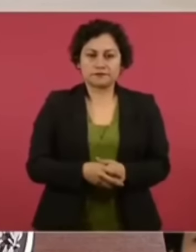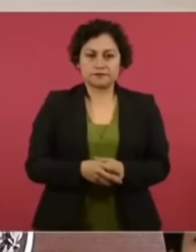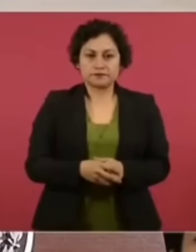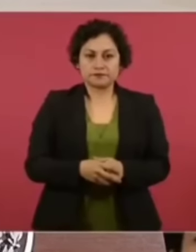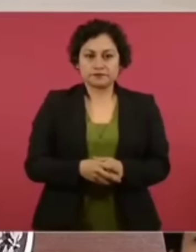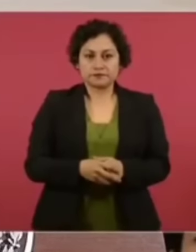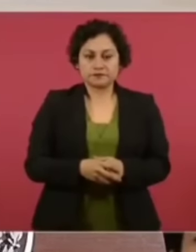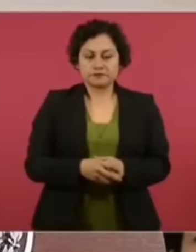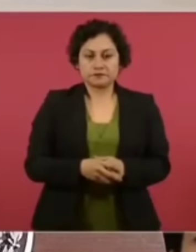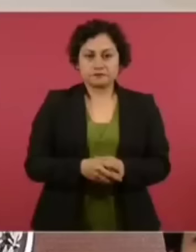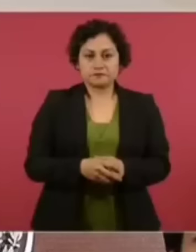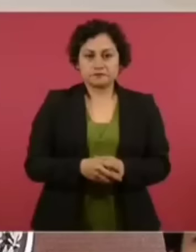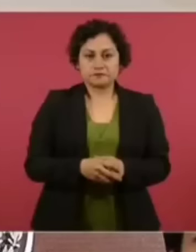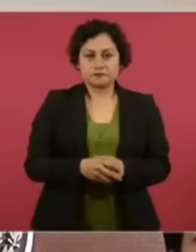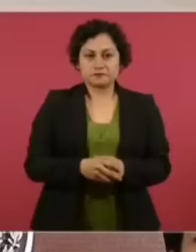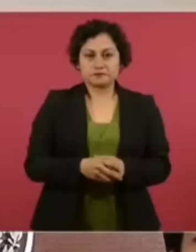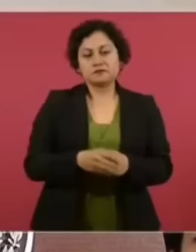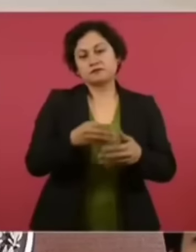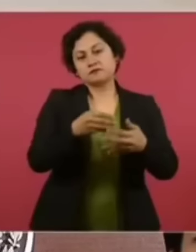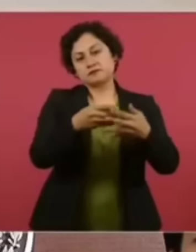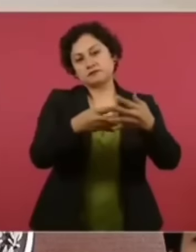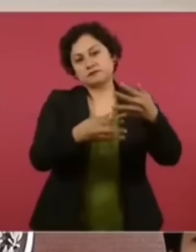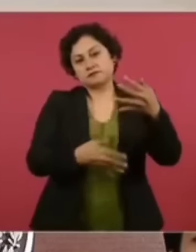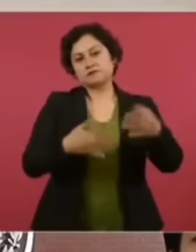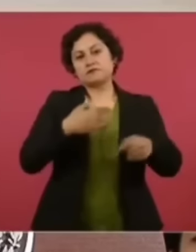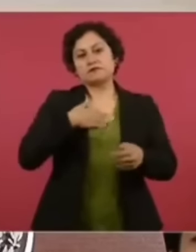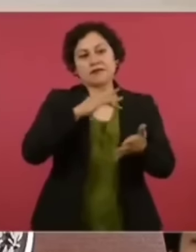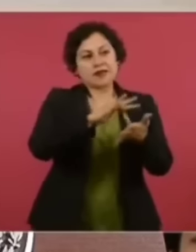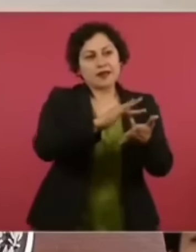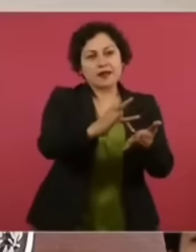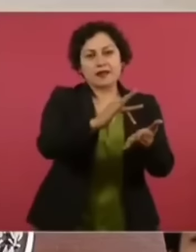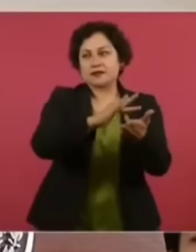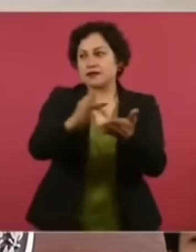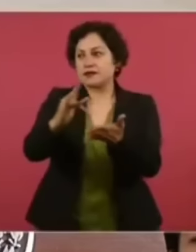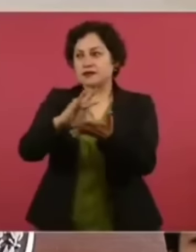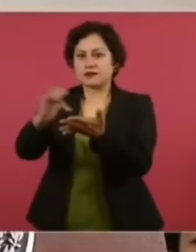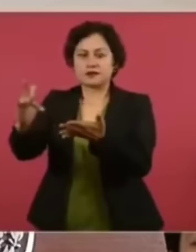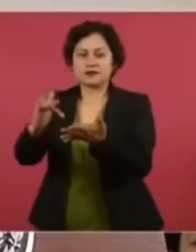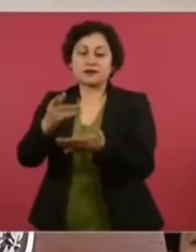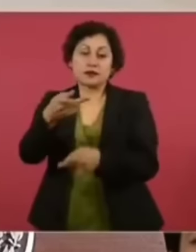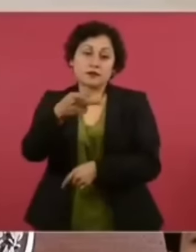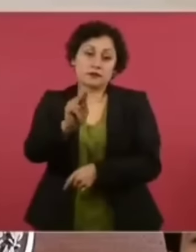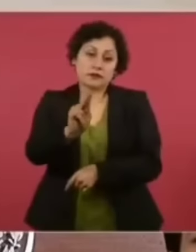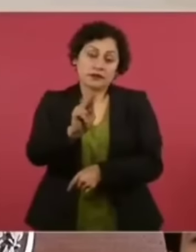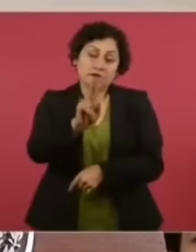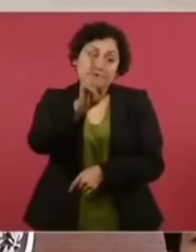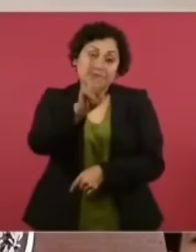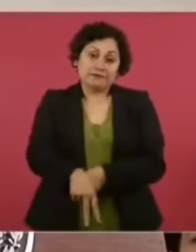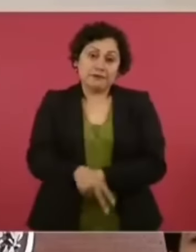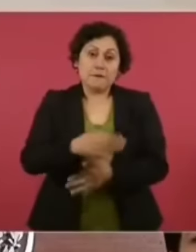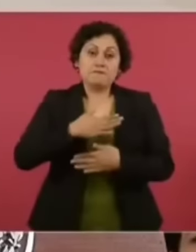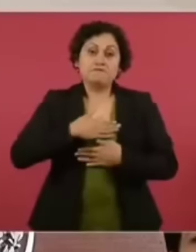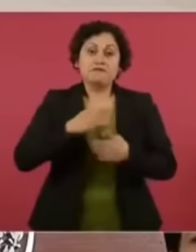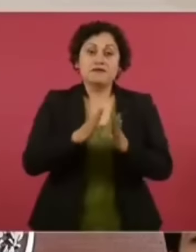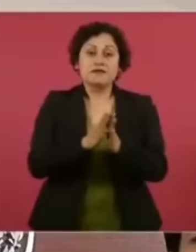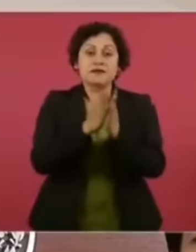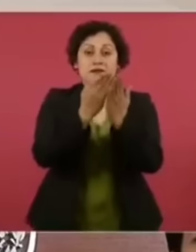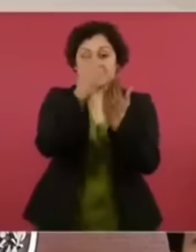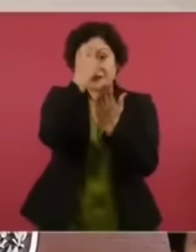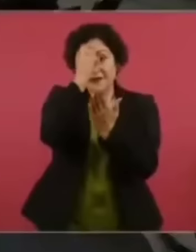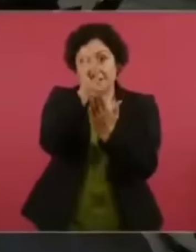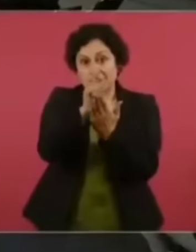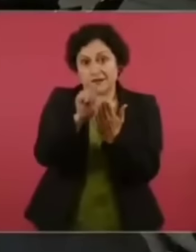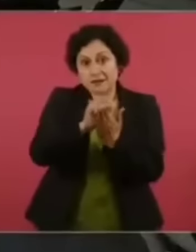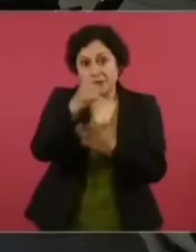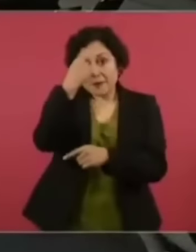ya vienen mis agradecimientos, pero sí es a los jóvenes y ya la semana que